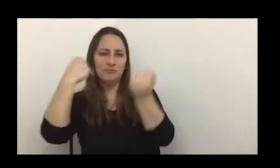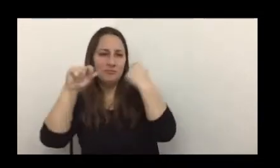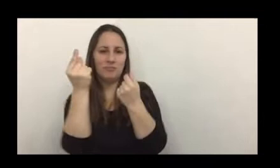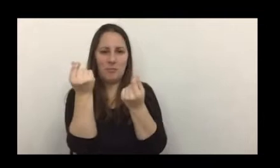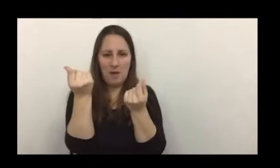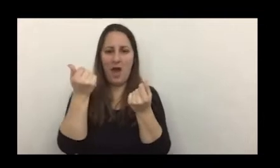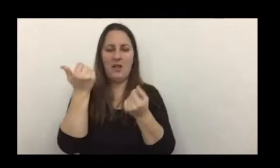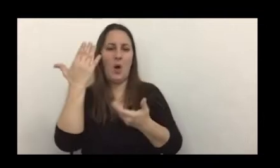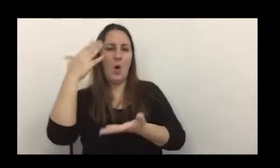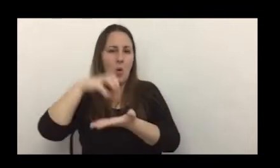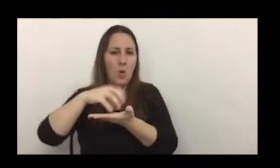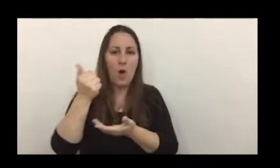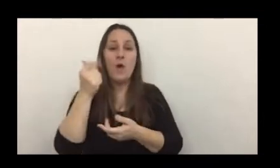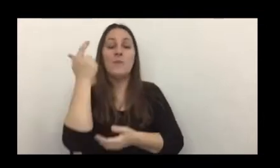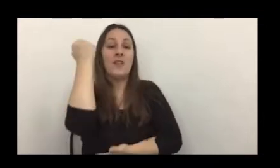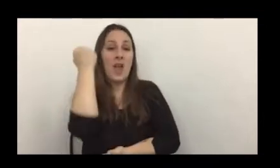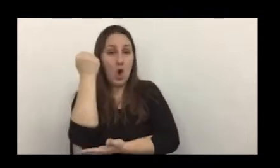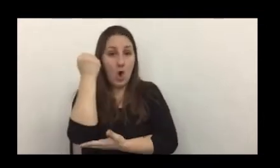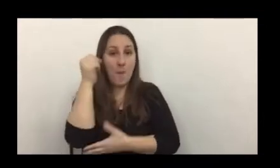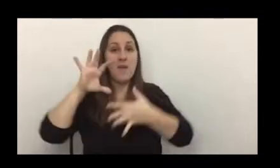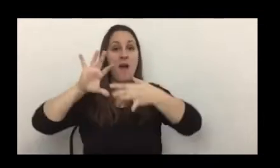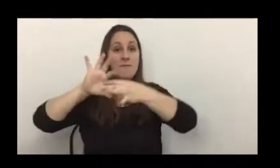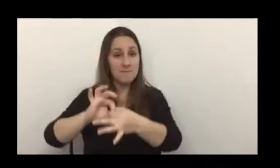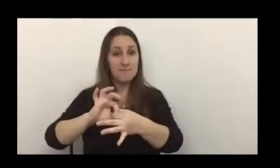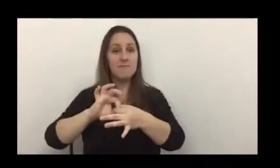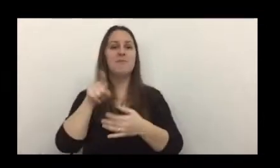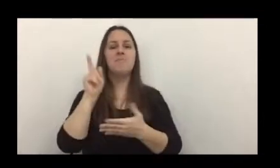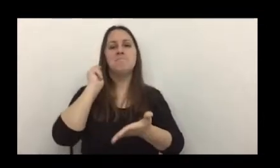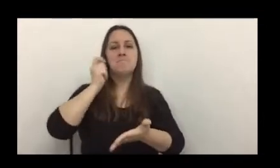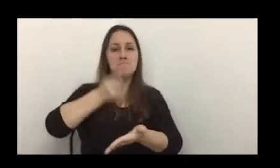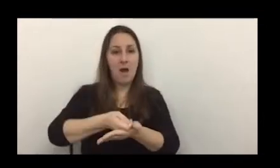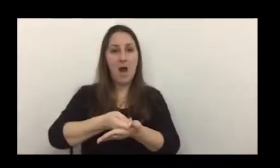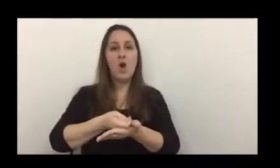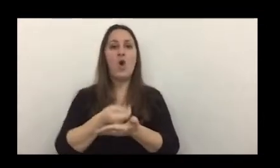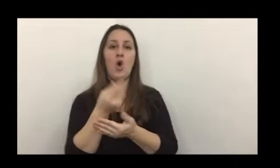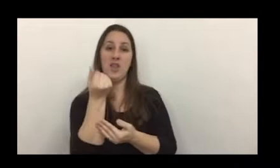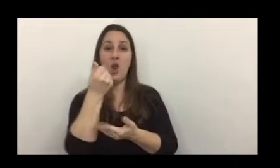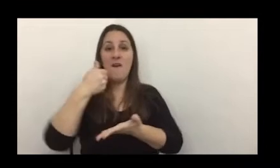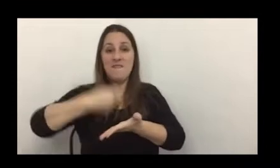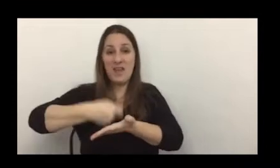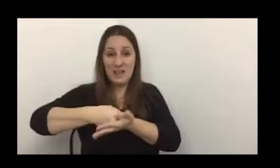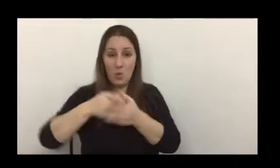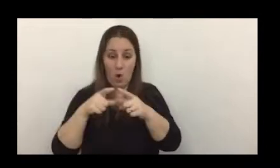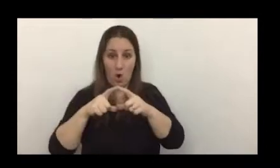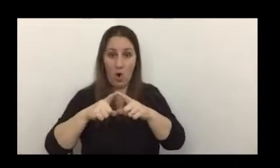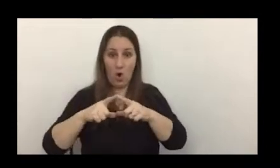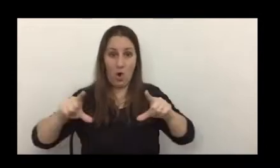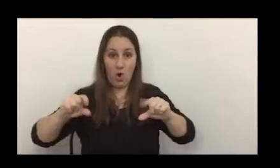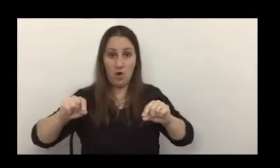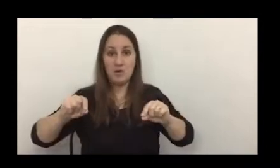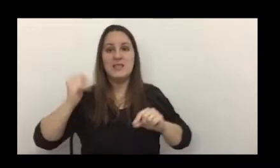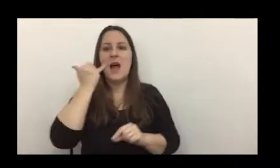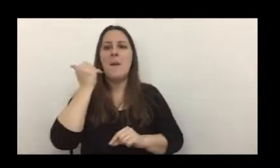operaciones económicas, mediante el pago en dinero en efectivo, han sido